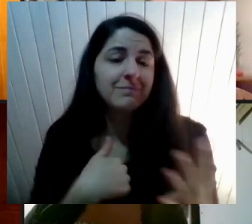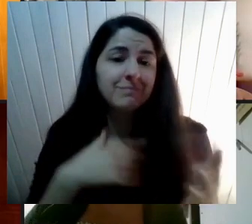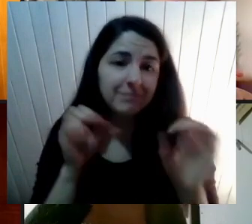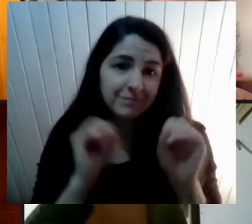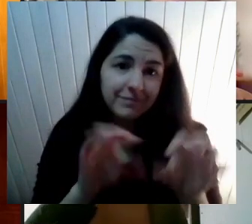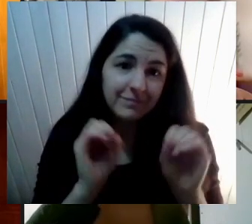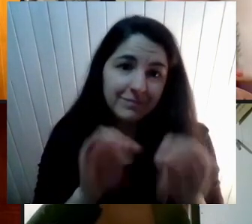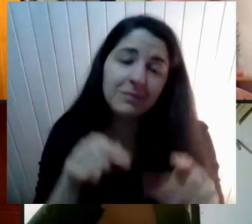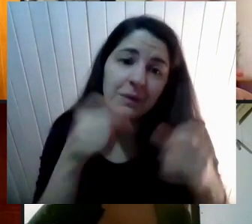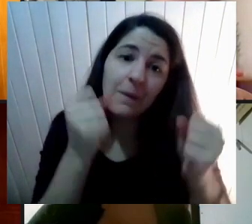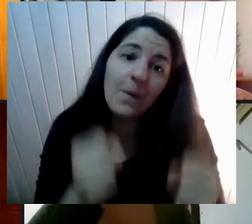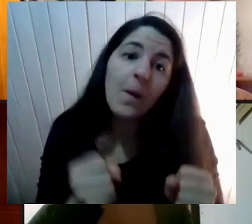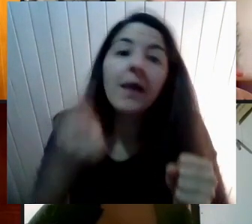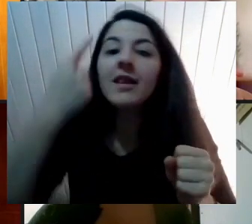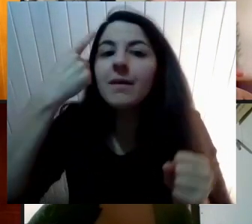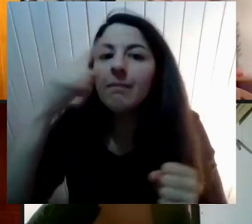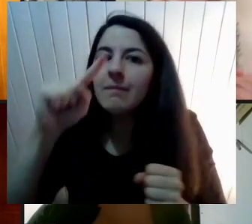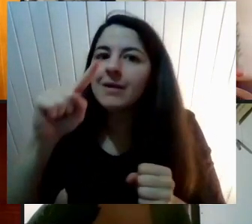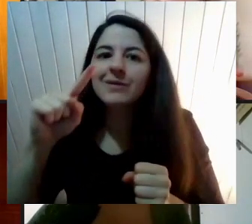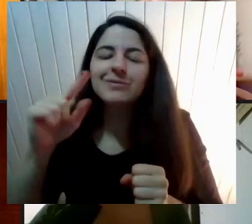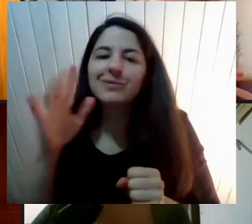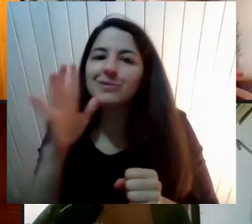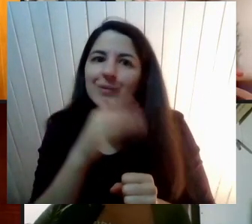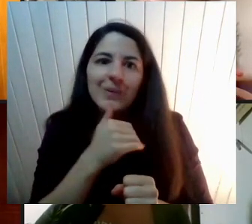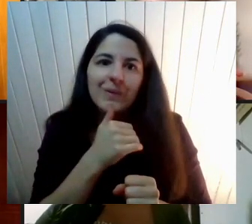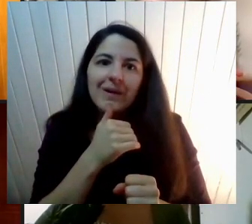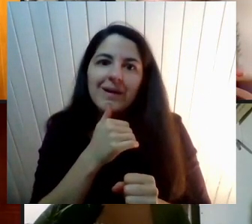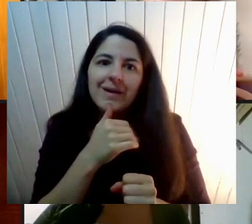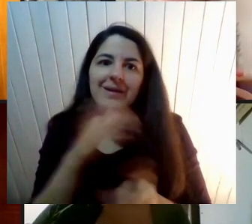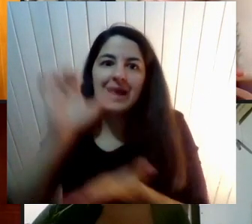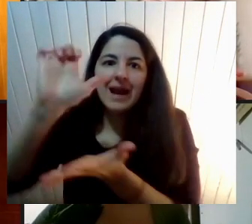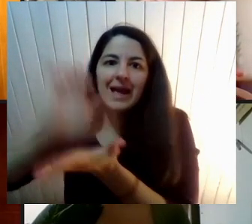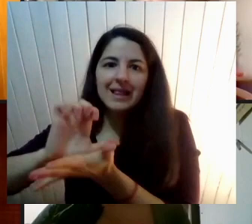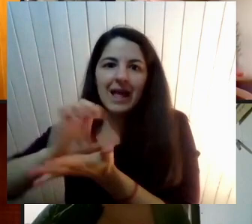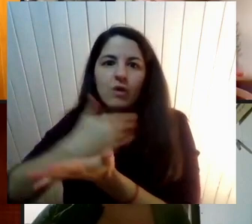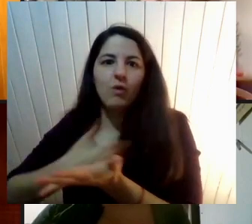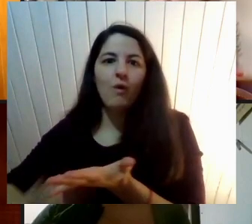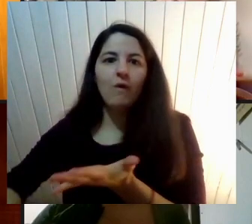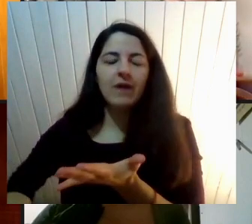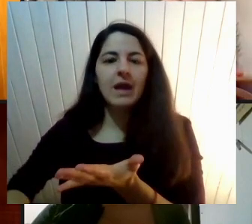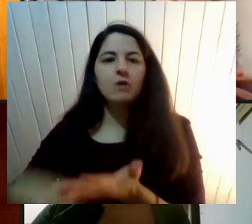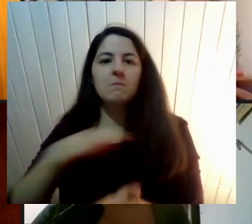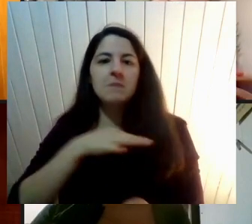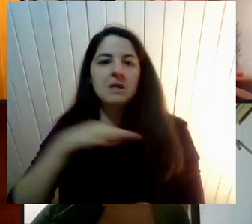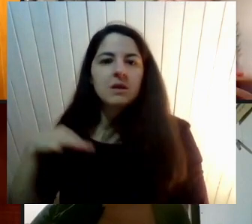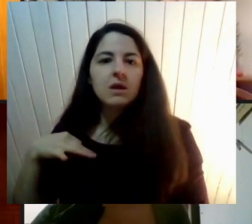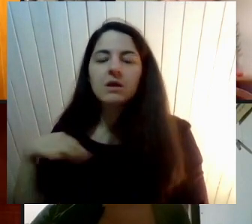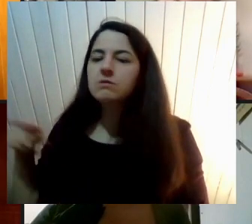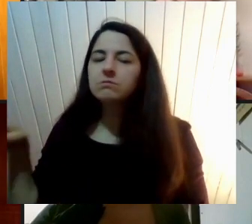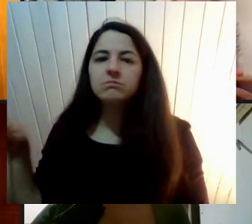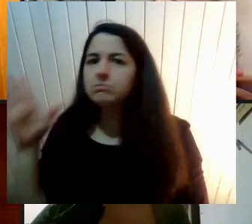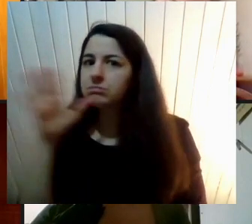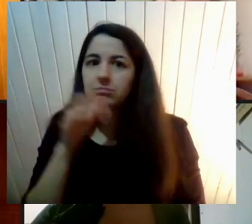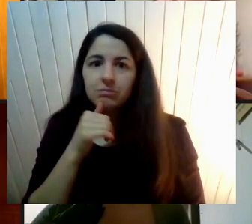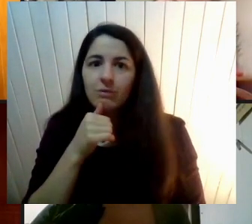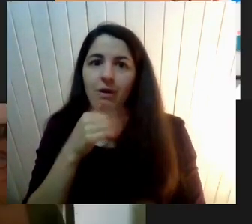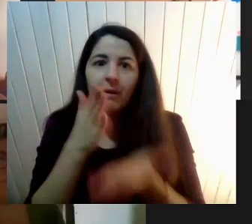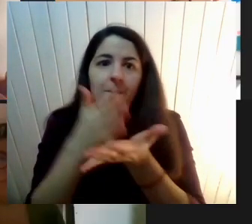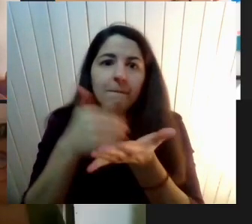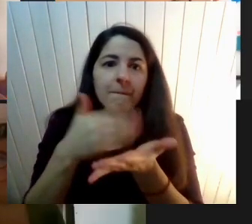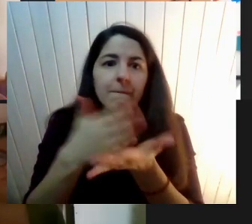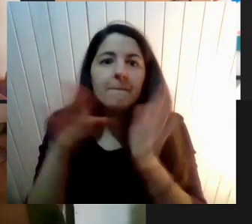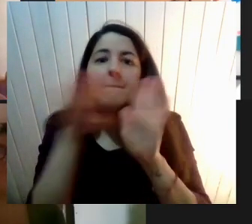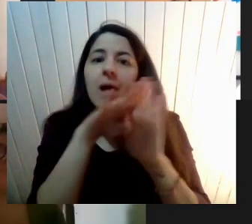Pero no No hay desde el Estado Del gobierno Desde el ministerio Una pauta Que nos diga Cómo debemos